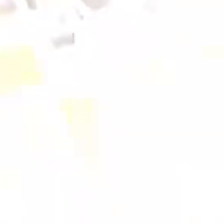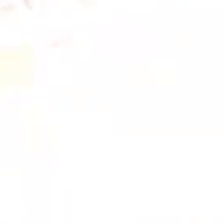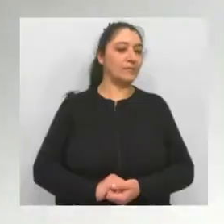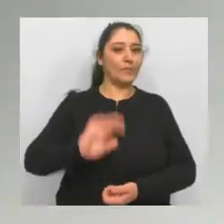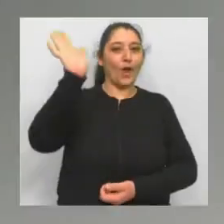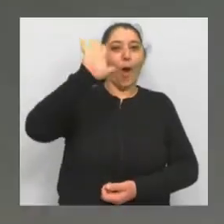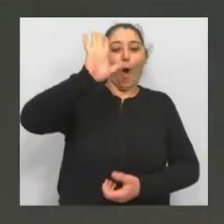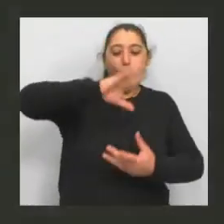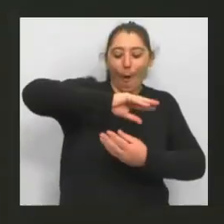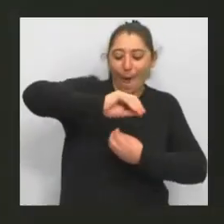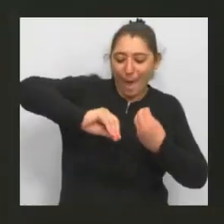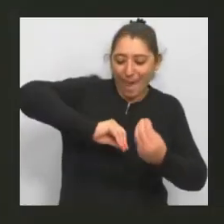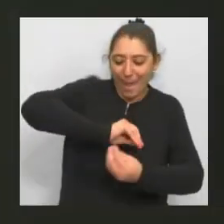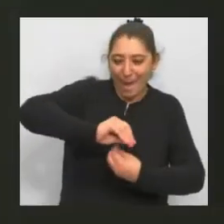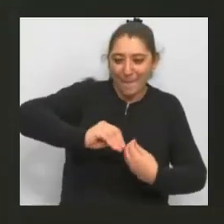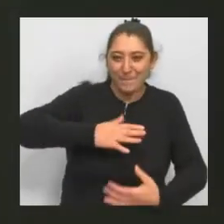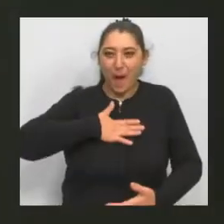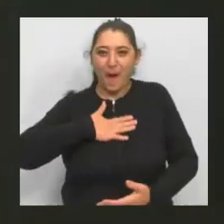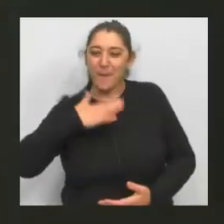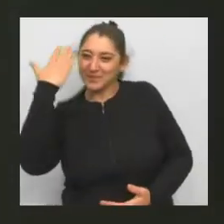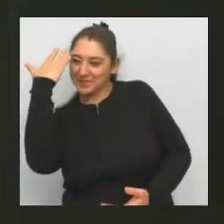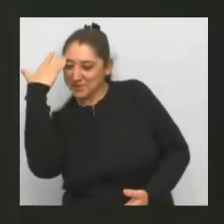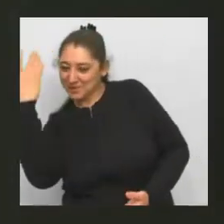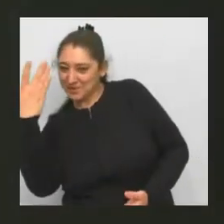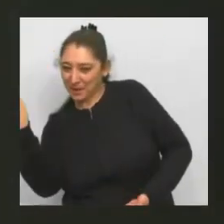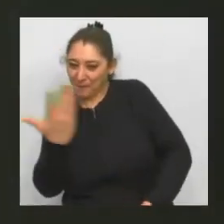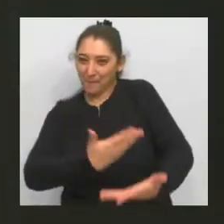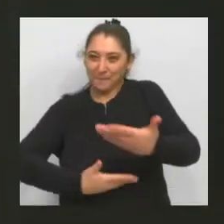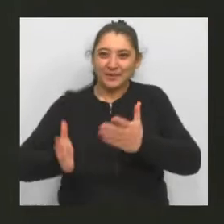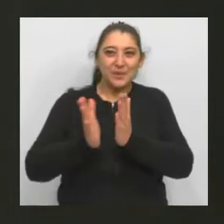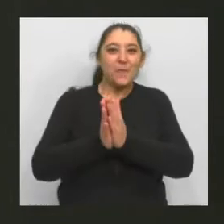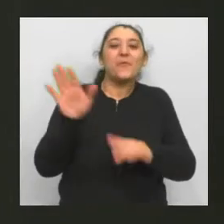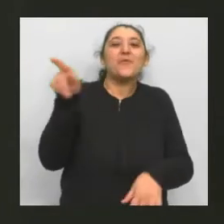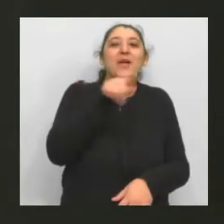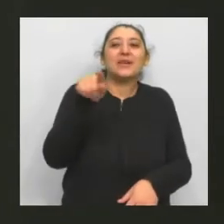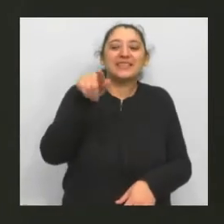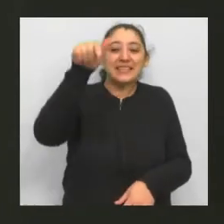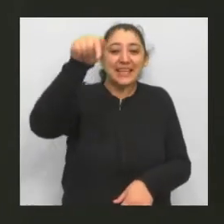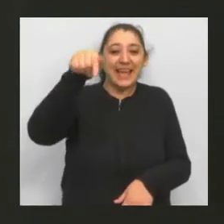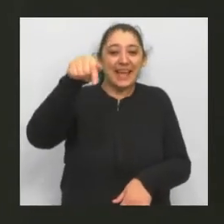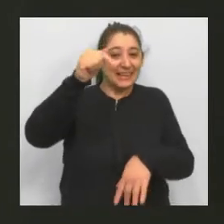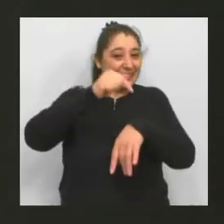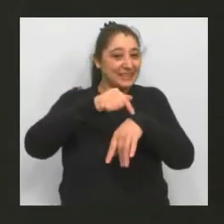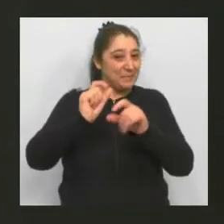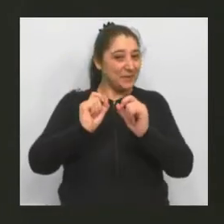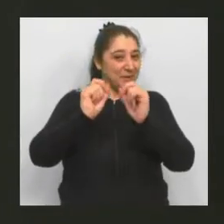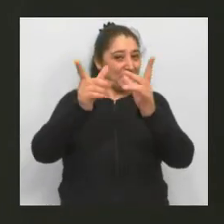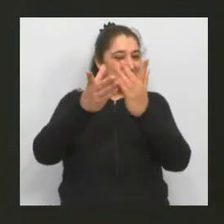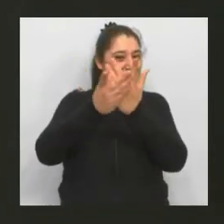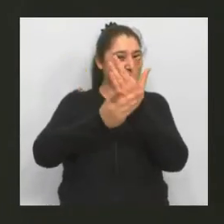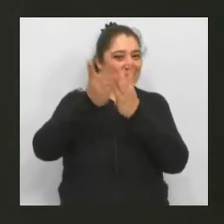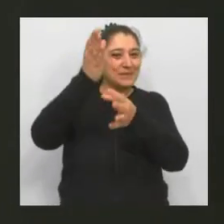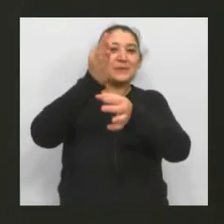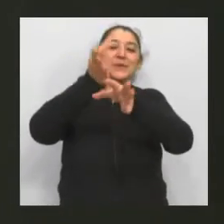¡Hola familia! ¡Qué placer saludarlos y compartir junto a ustedes este tiempo que les propone el Ministerio de